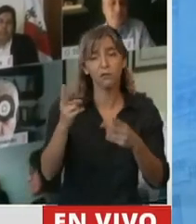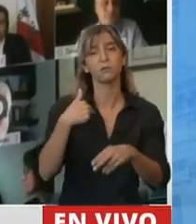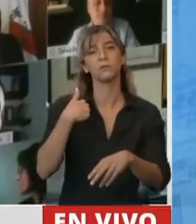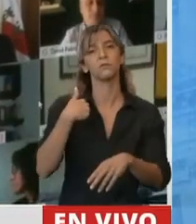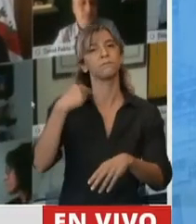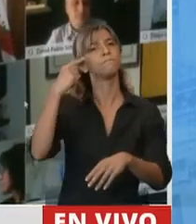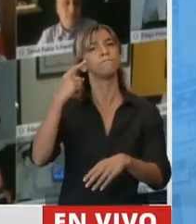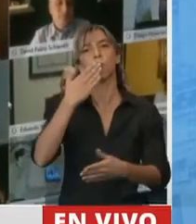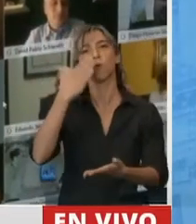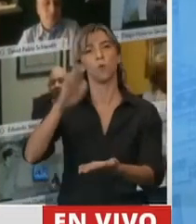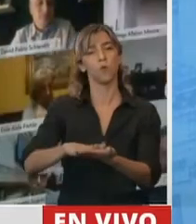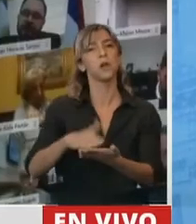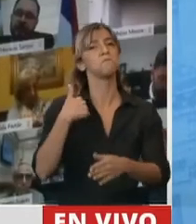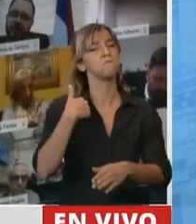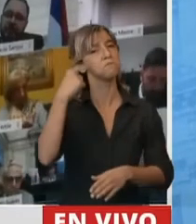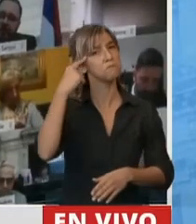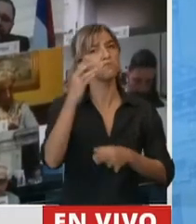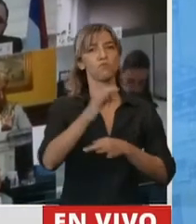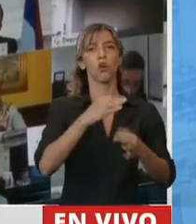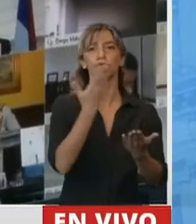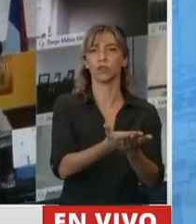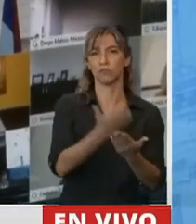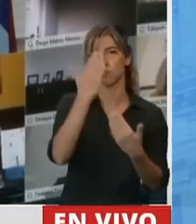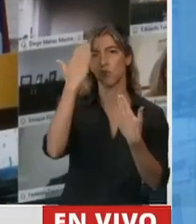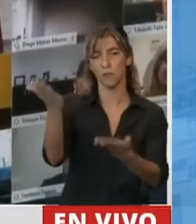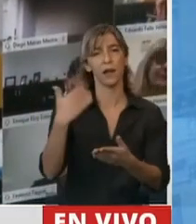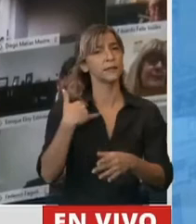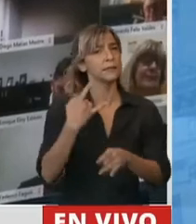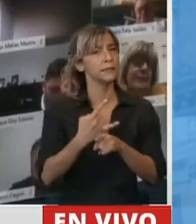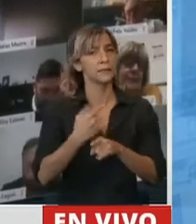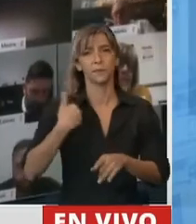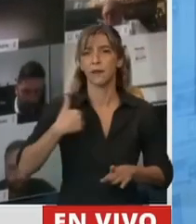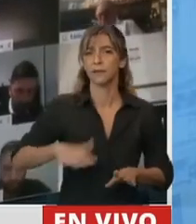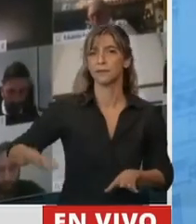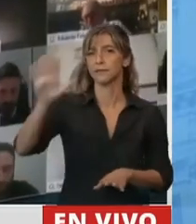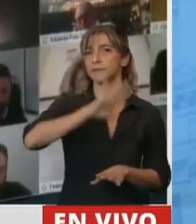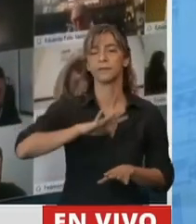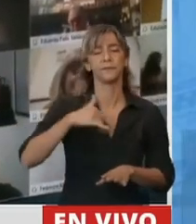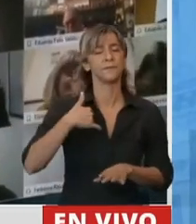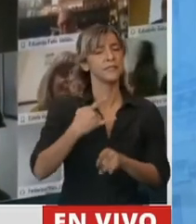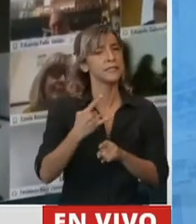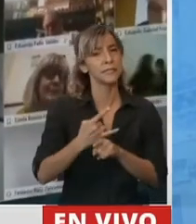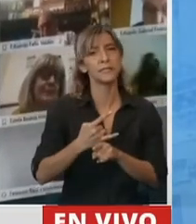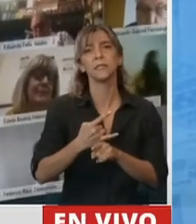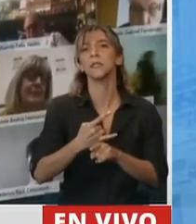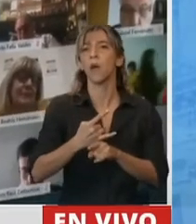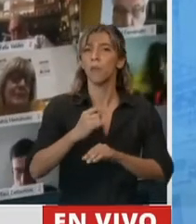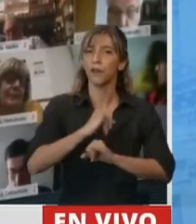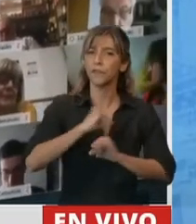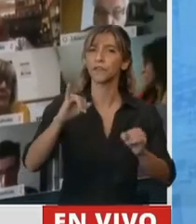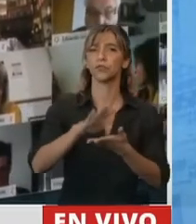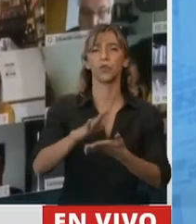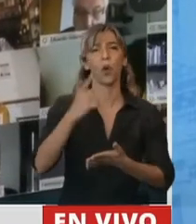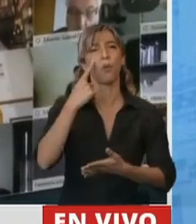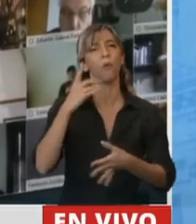del país y en todos los ámbitos donde me toca desarrollar. No porque estén